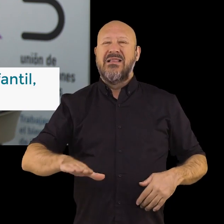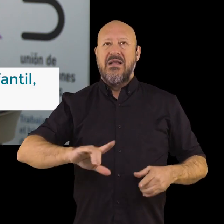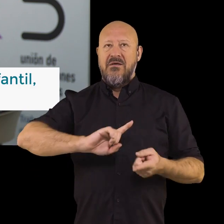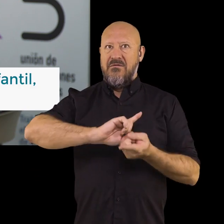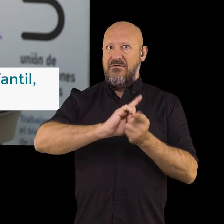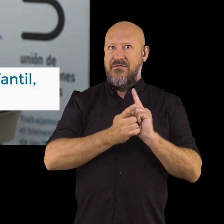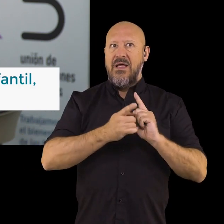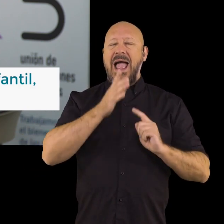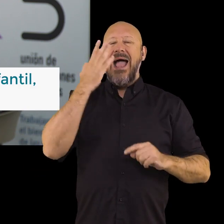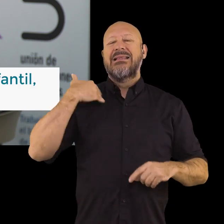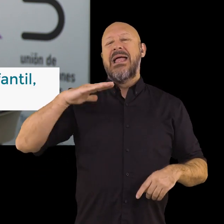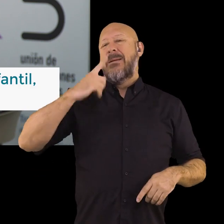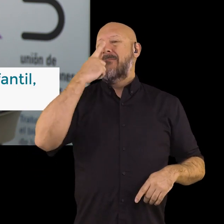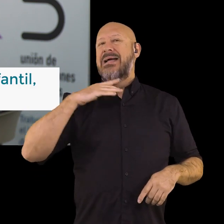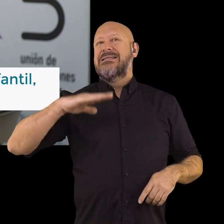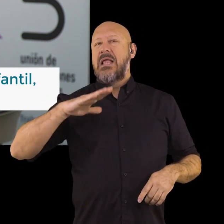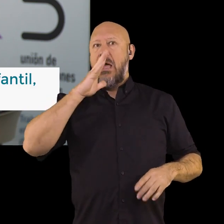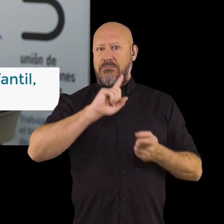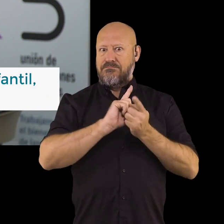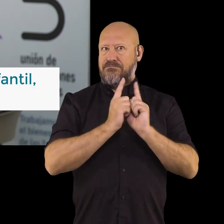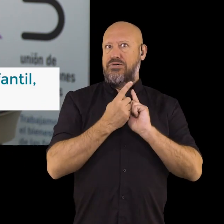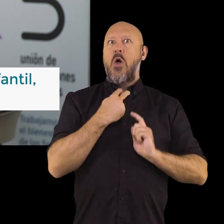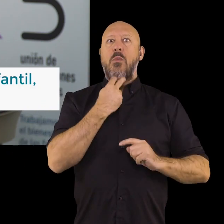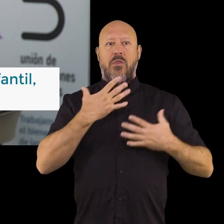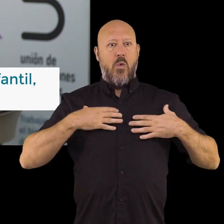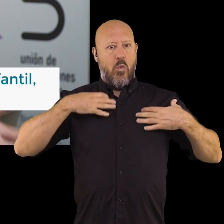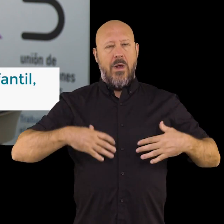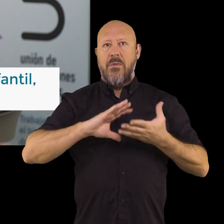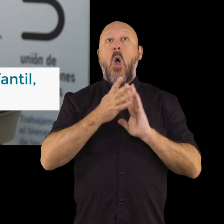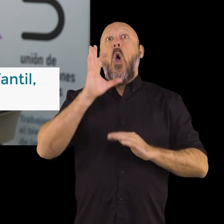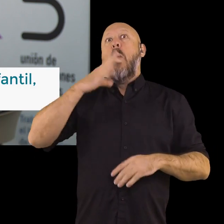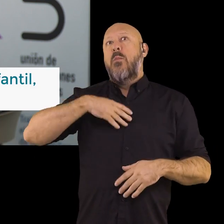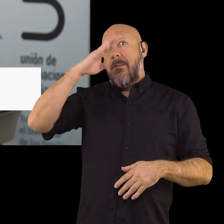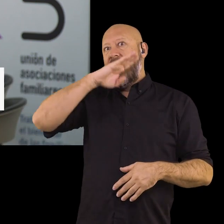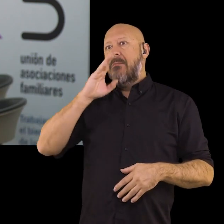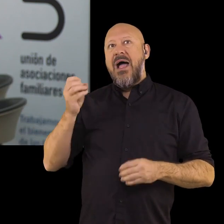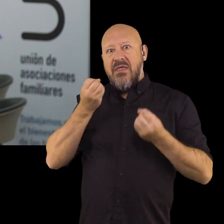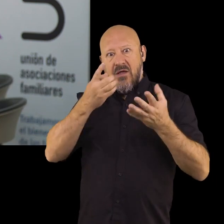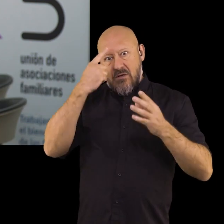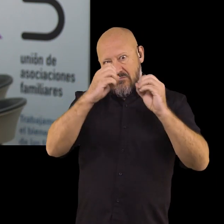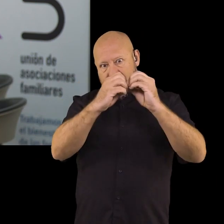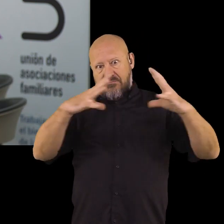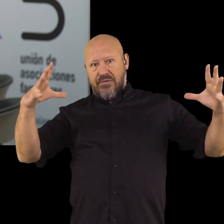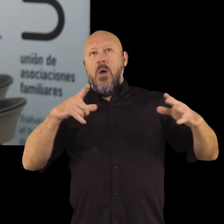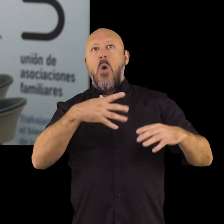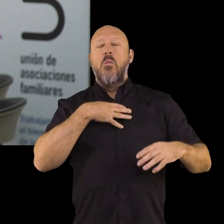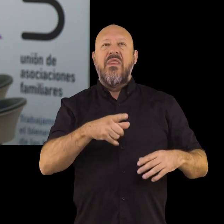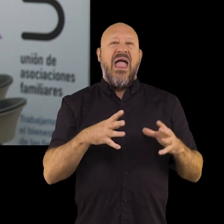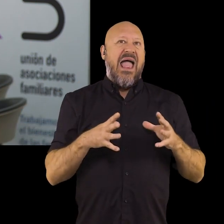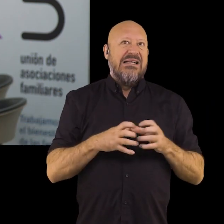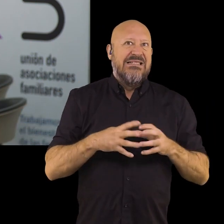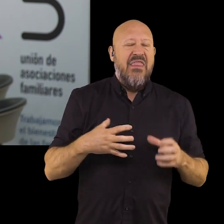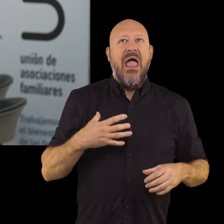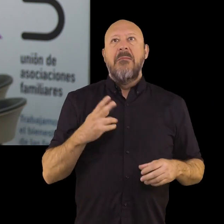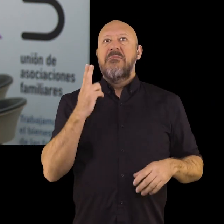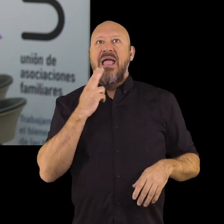infantil, por esa imagen de niño que tenía, por esa idealización del padre o de la madre y esto le puede generar ansiedad,